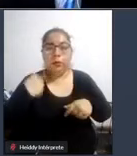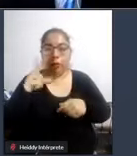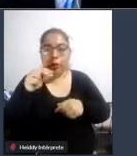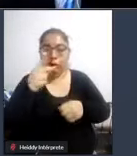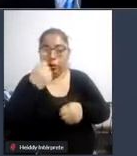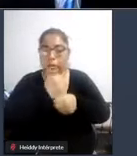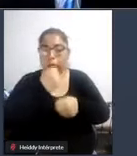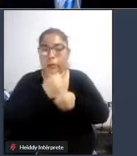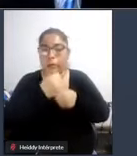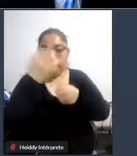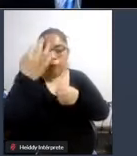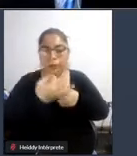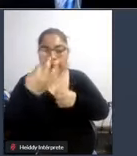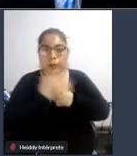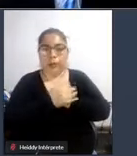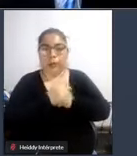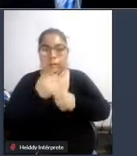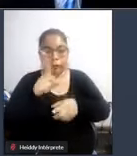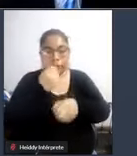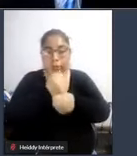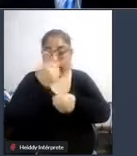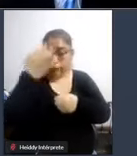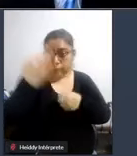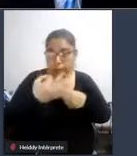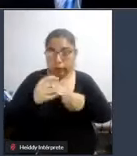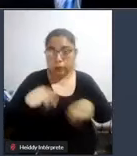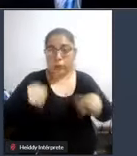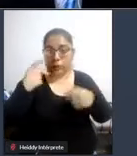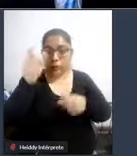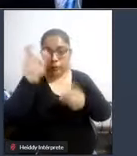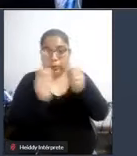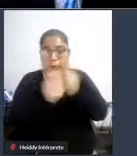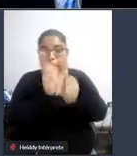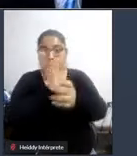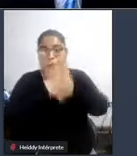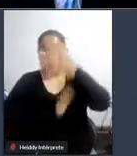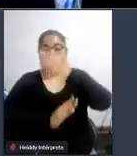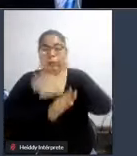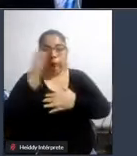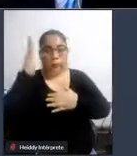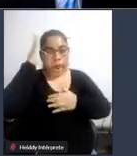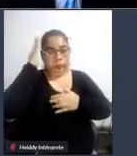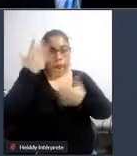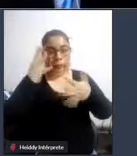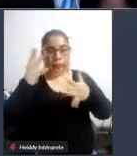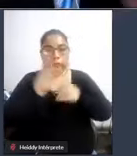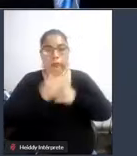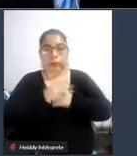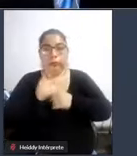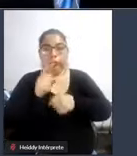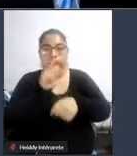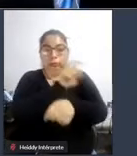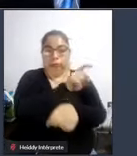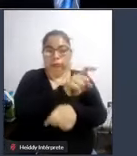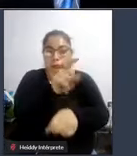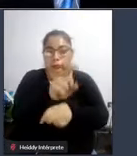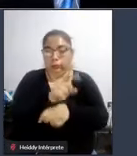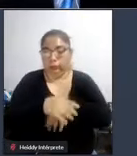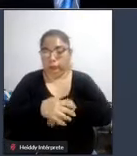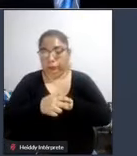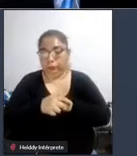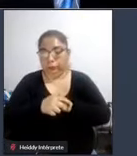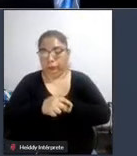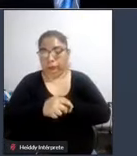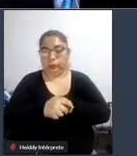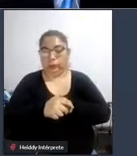formales y no hay empleos formales porque las personas con discapacidad no tienen la capacidad de capacitarse vamos a decir así en